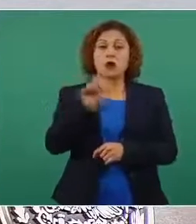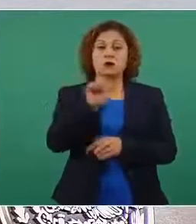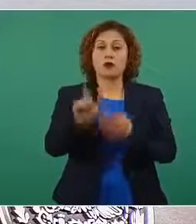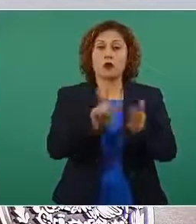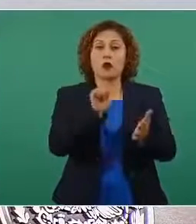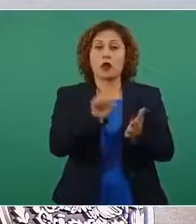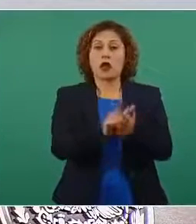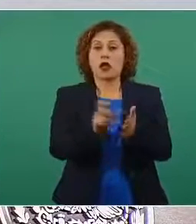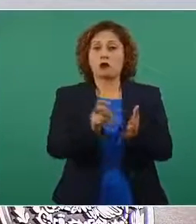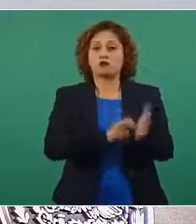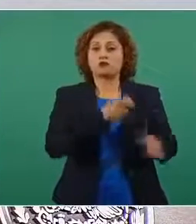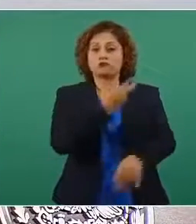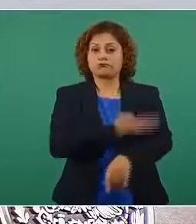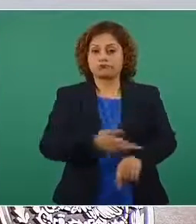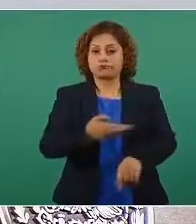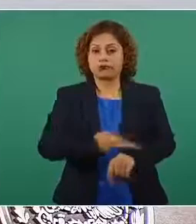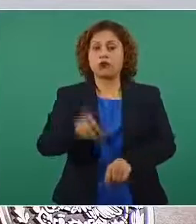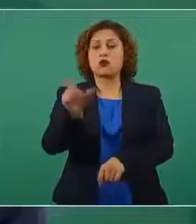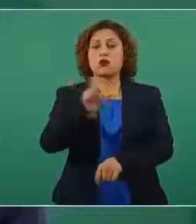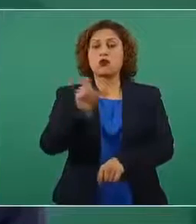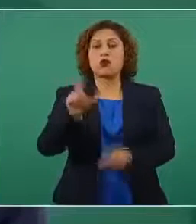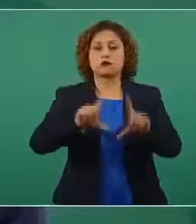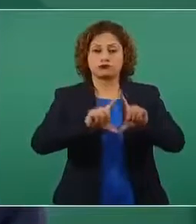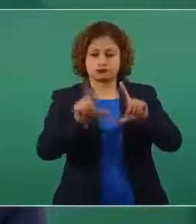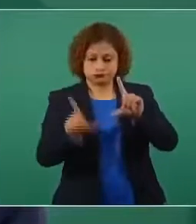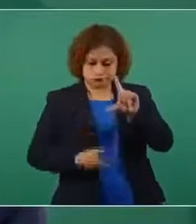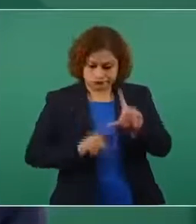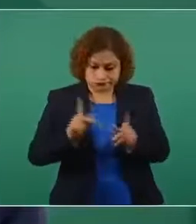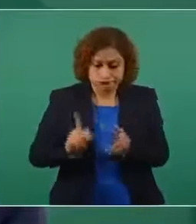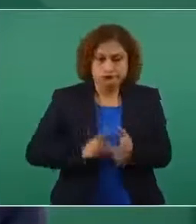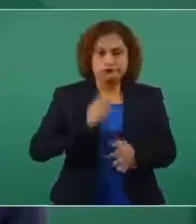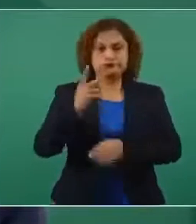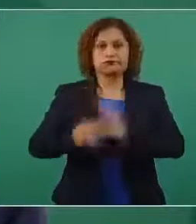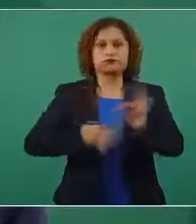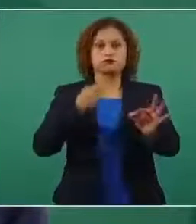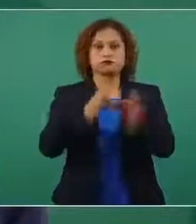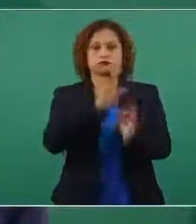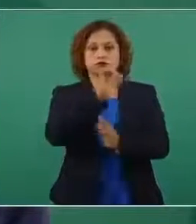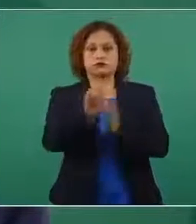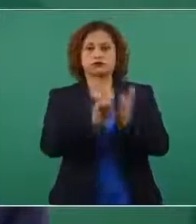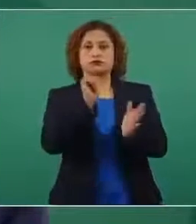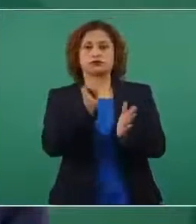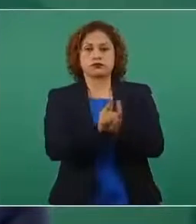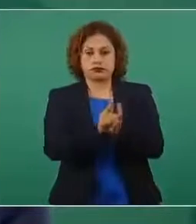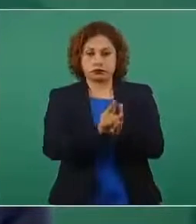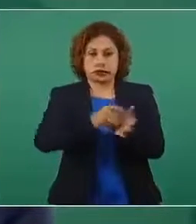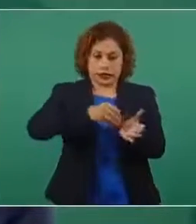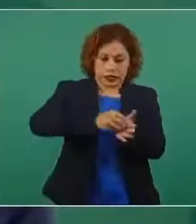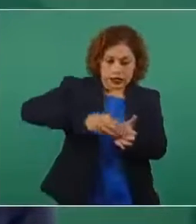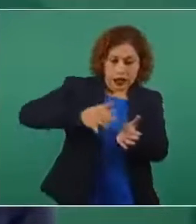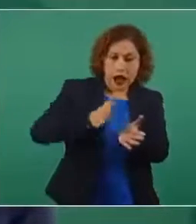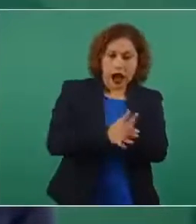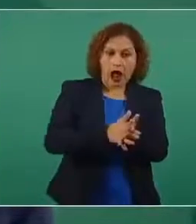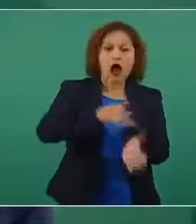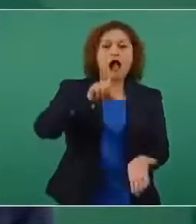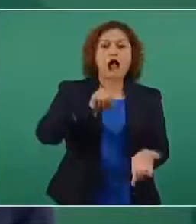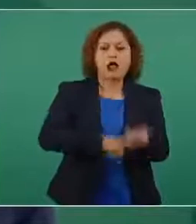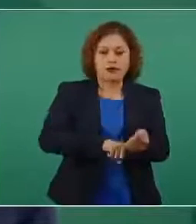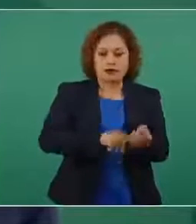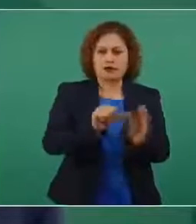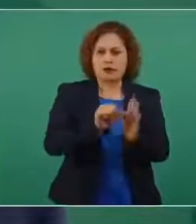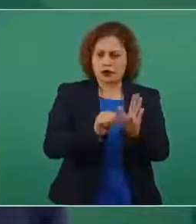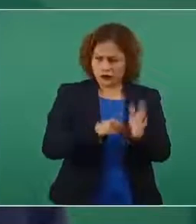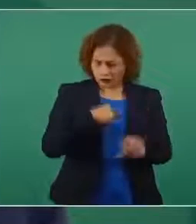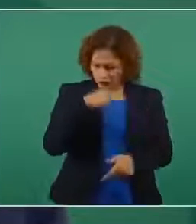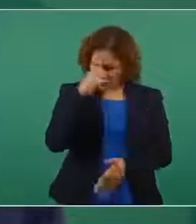de la República restaurada se estableció un artículo que ahora creo es